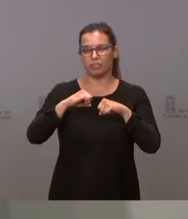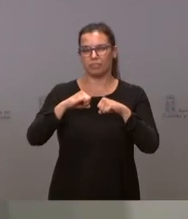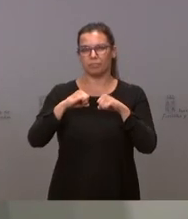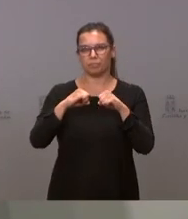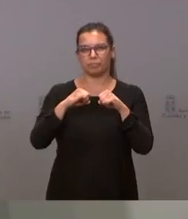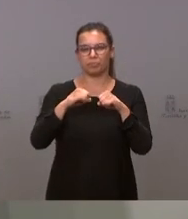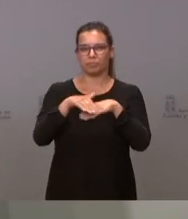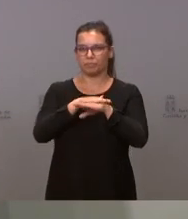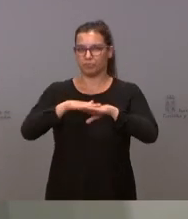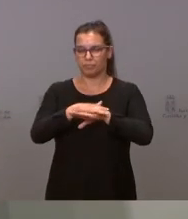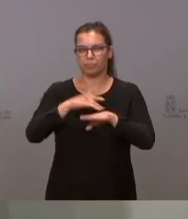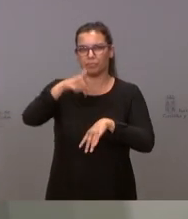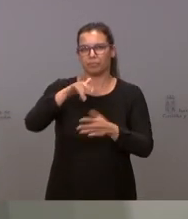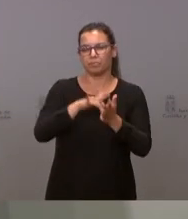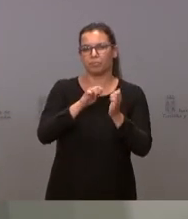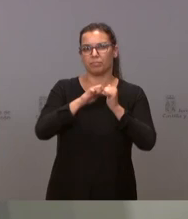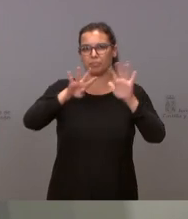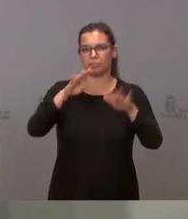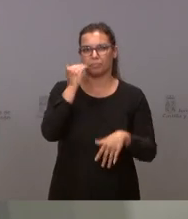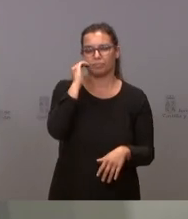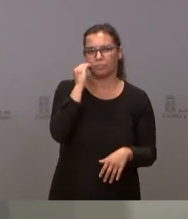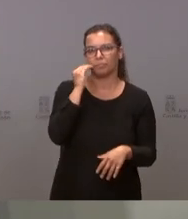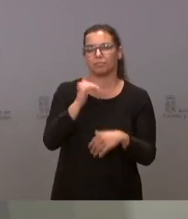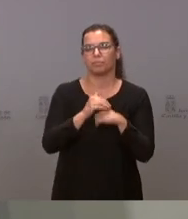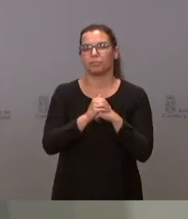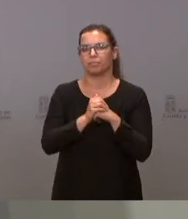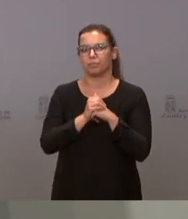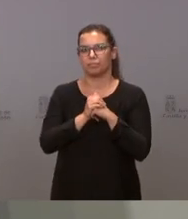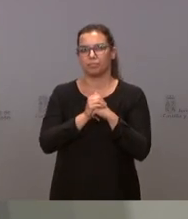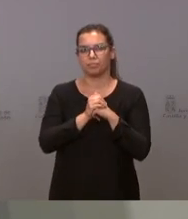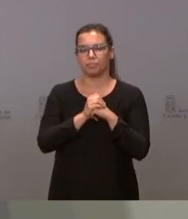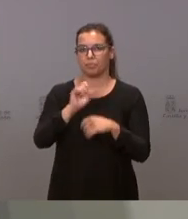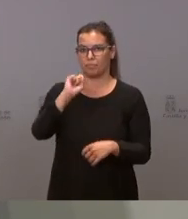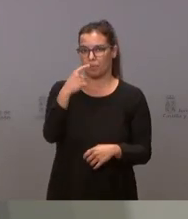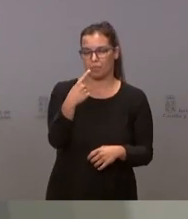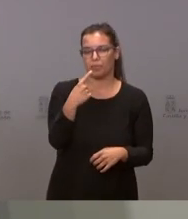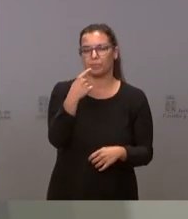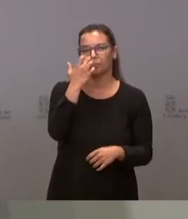29 de julio. Y, en primer lugar,